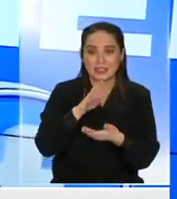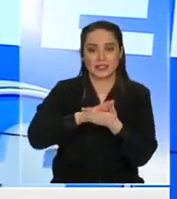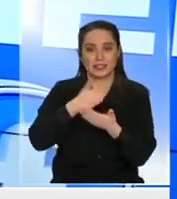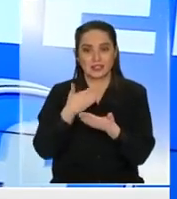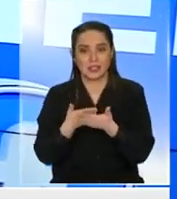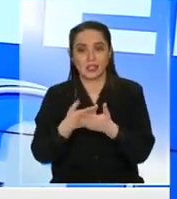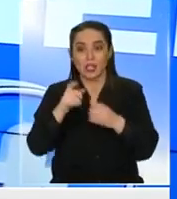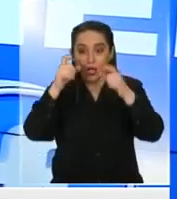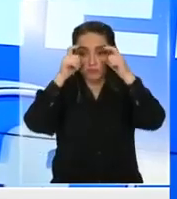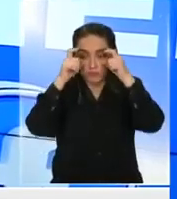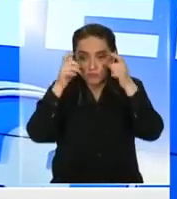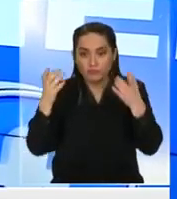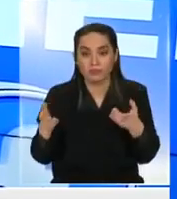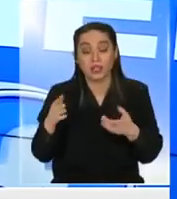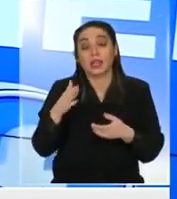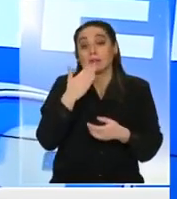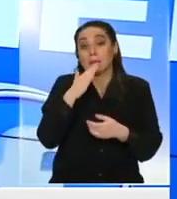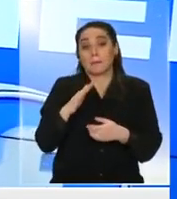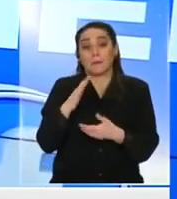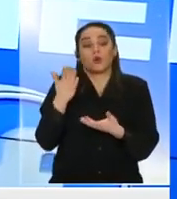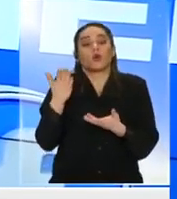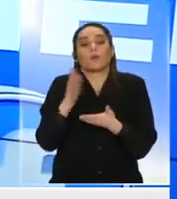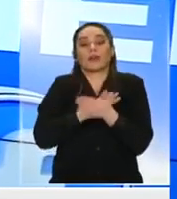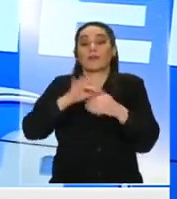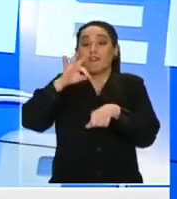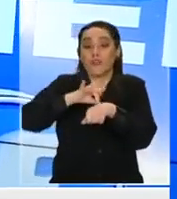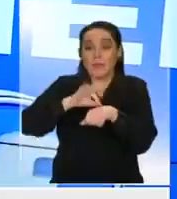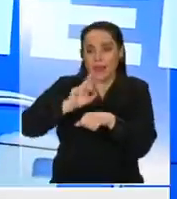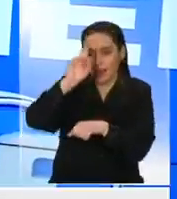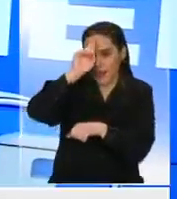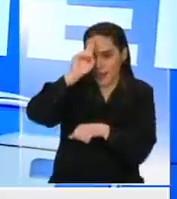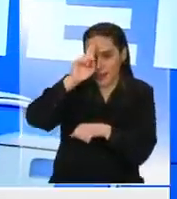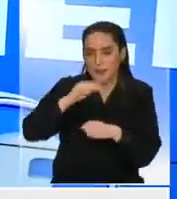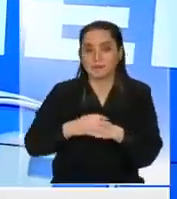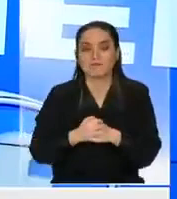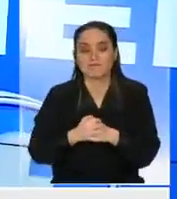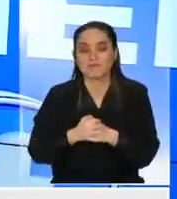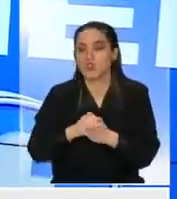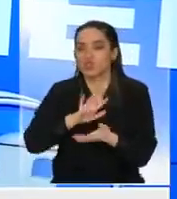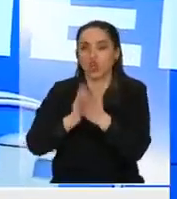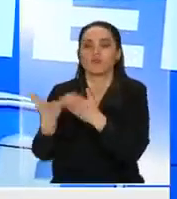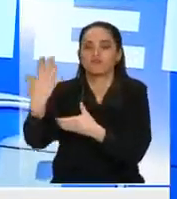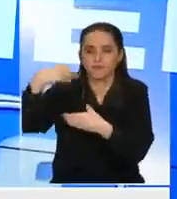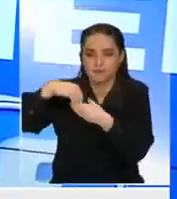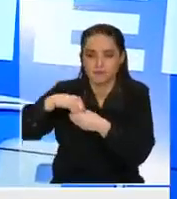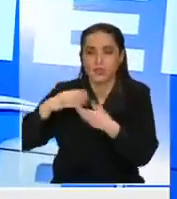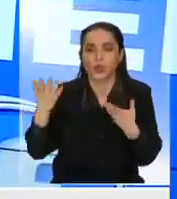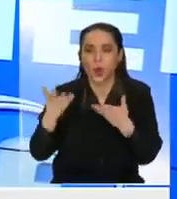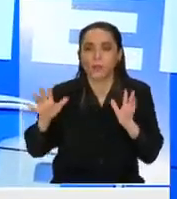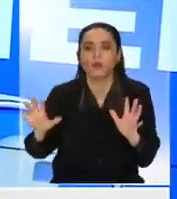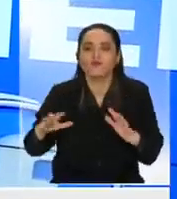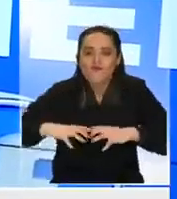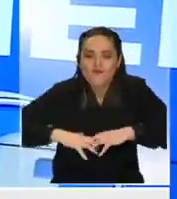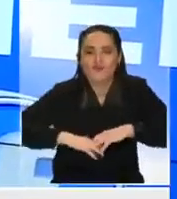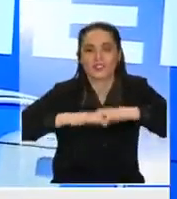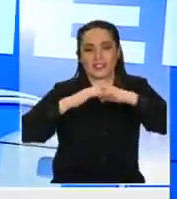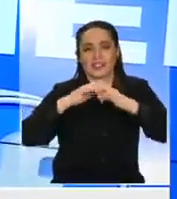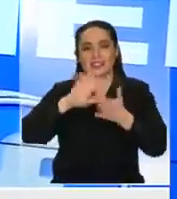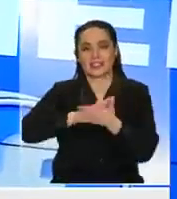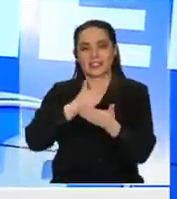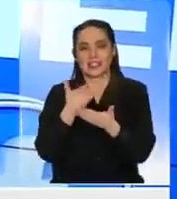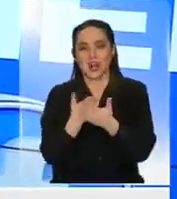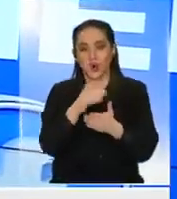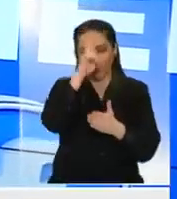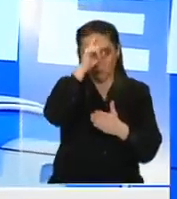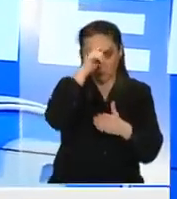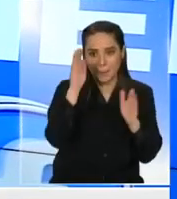ophthalmológica pero tampoco las enfermedades raras y esto en base a un potenciamiento y fortalecimiento de la salud primaria